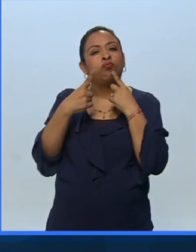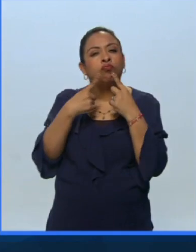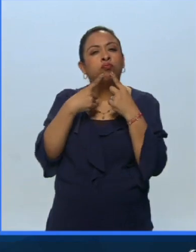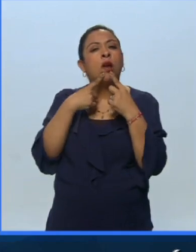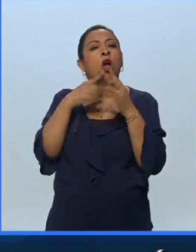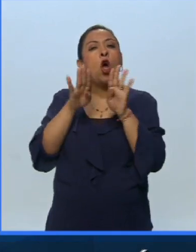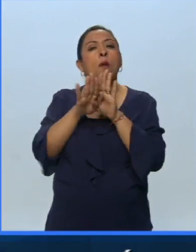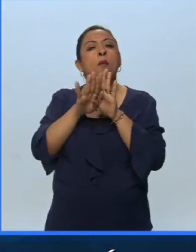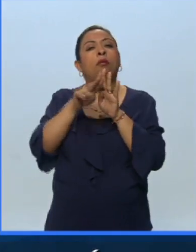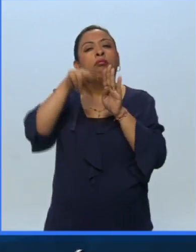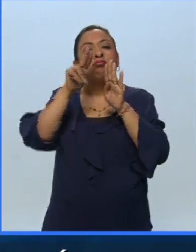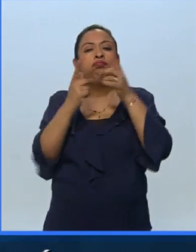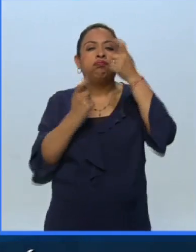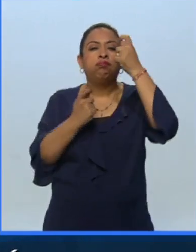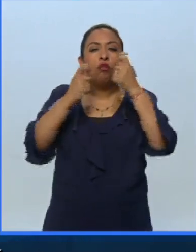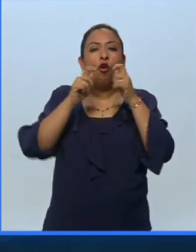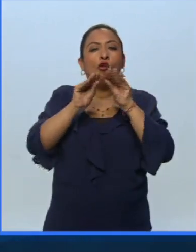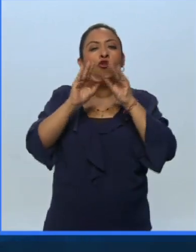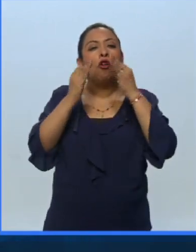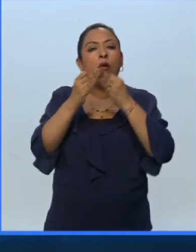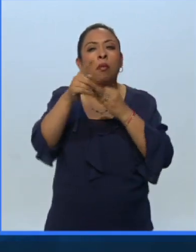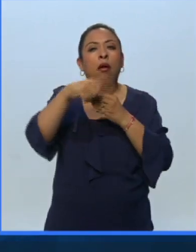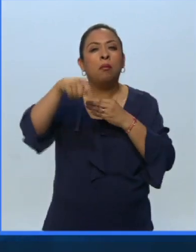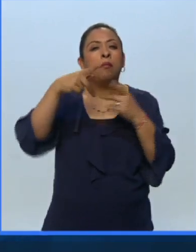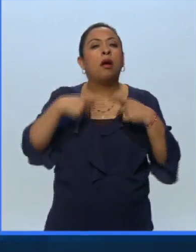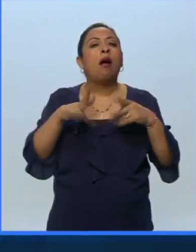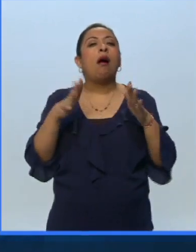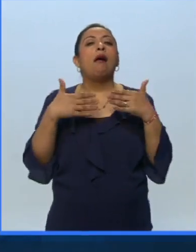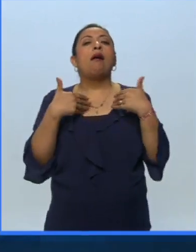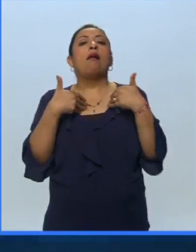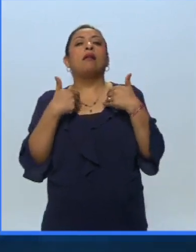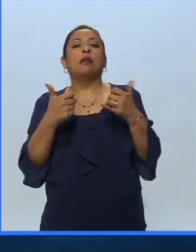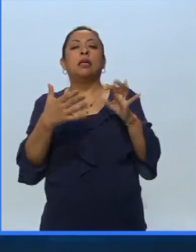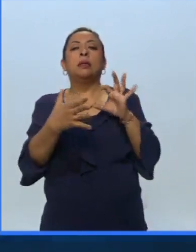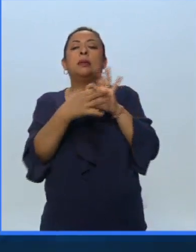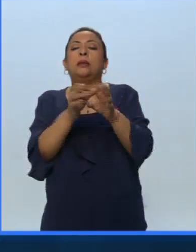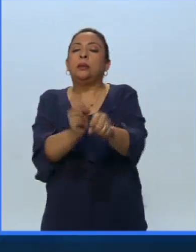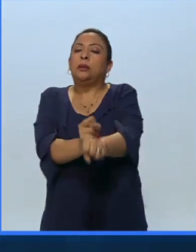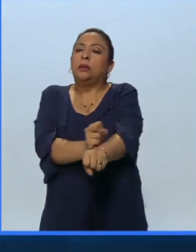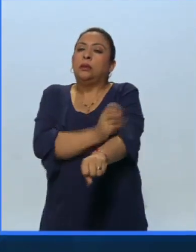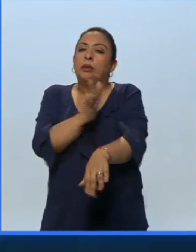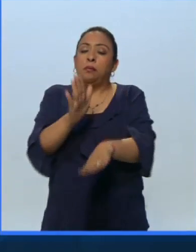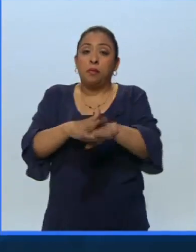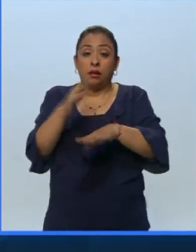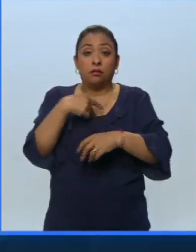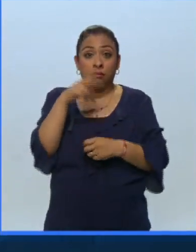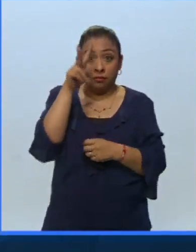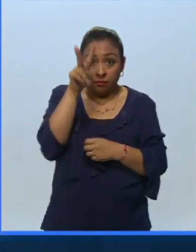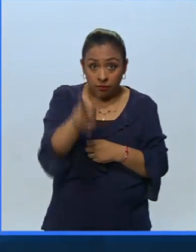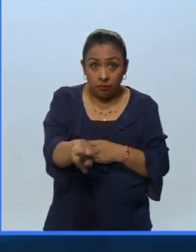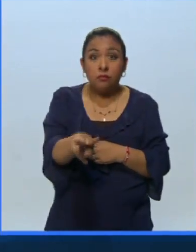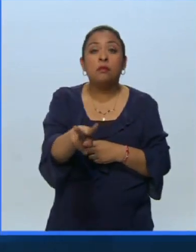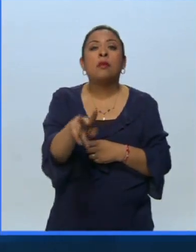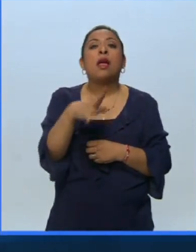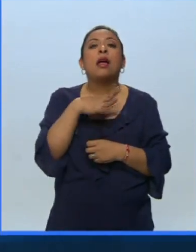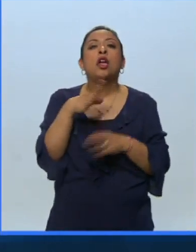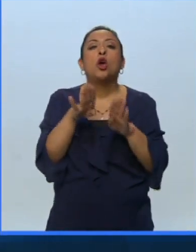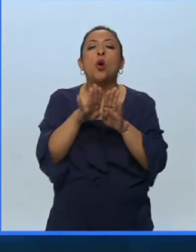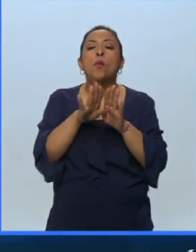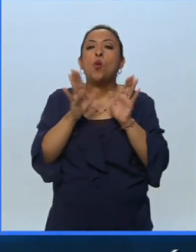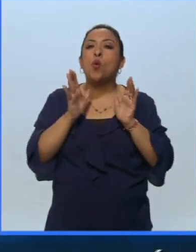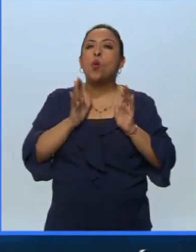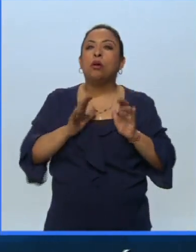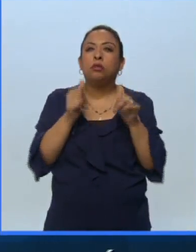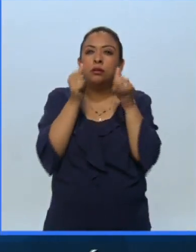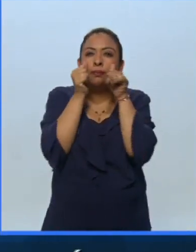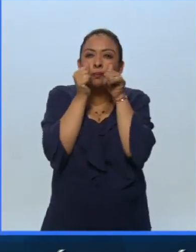y hacer mejor comprender el touchar de una manera más profunda. Nos trabajamos sobre una dilatación del cuerpo, una dilatación de la